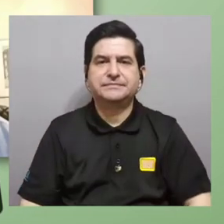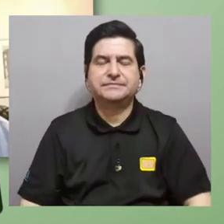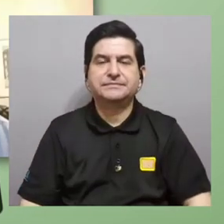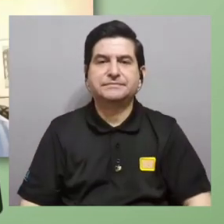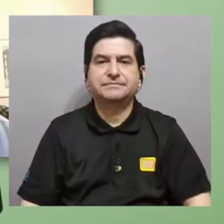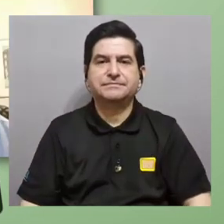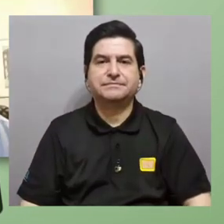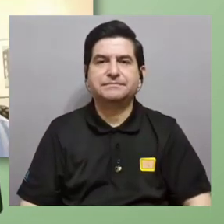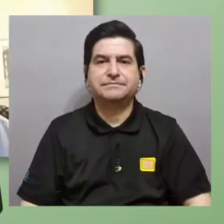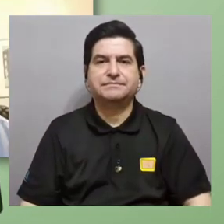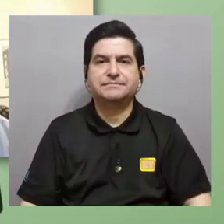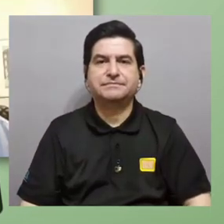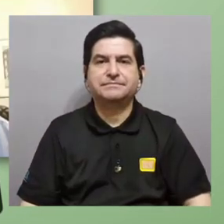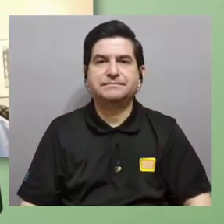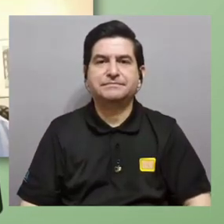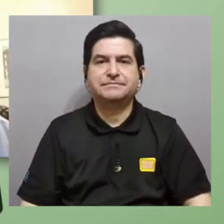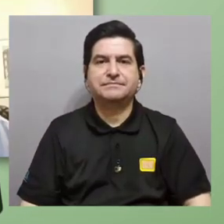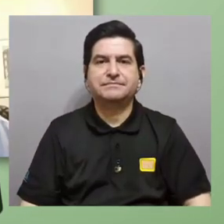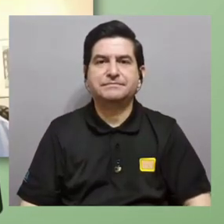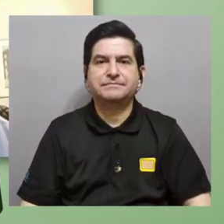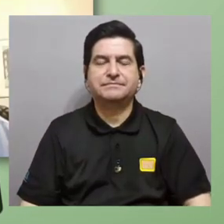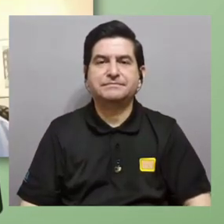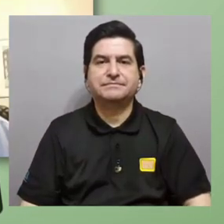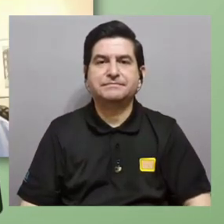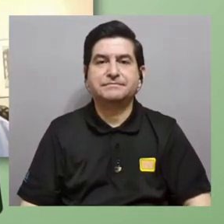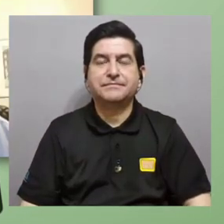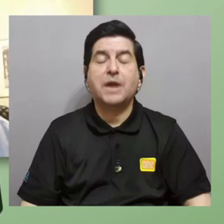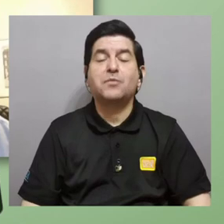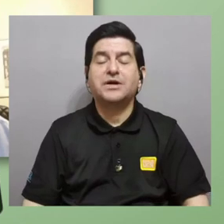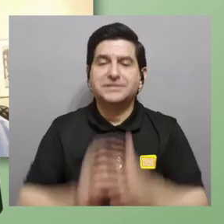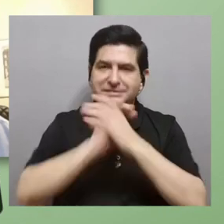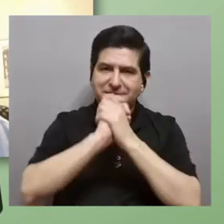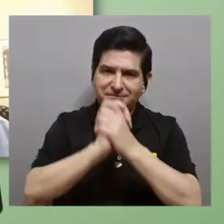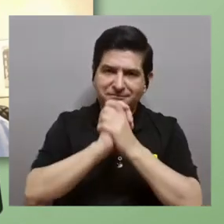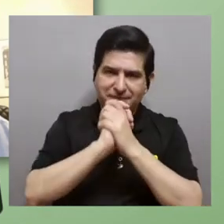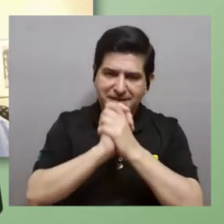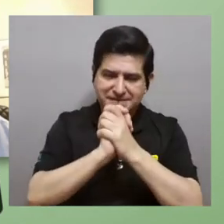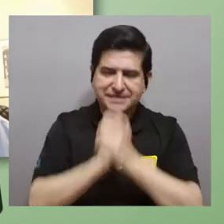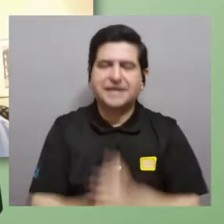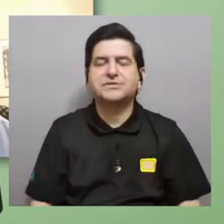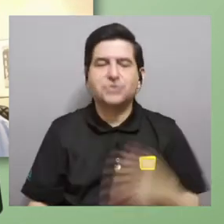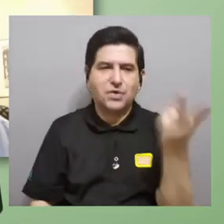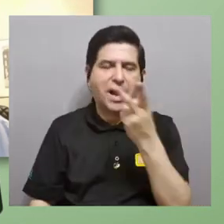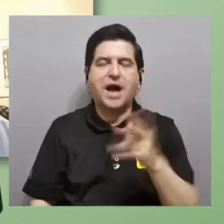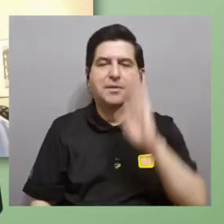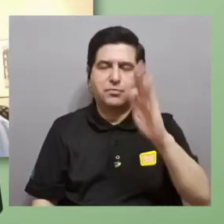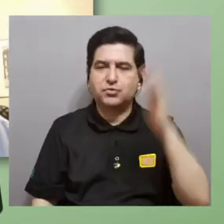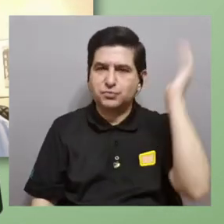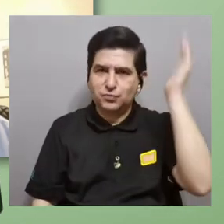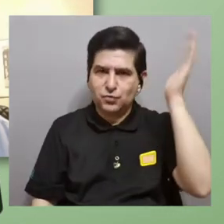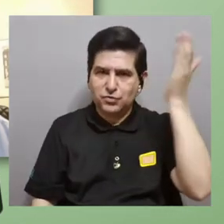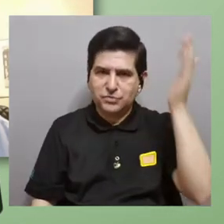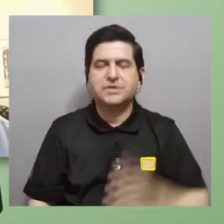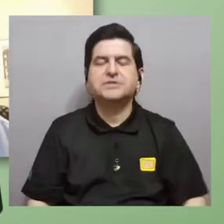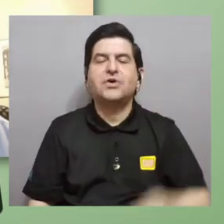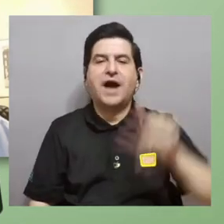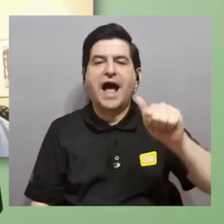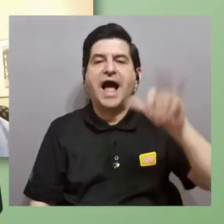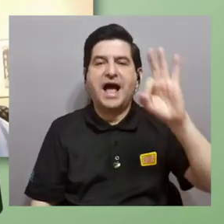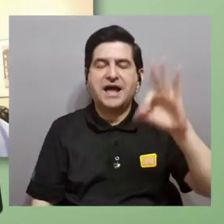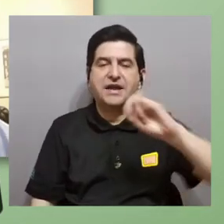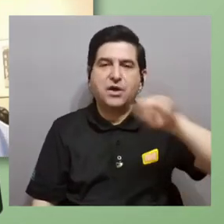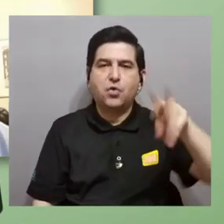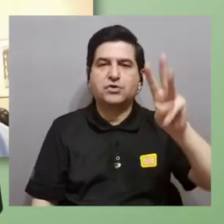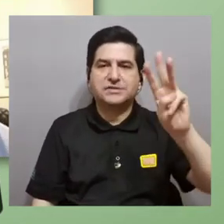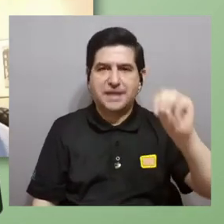ustedes conozcan que los felicitaron por la presentación a los dos Ari Fernández y José